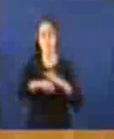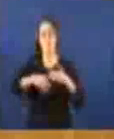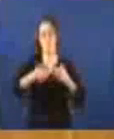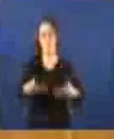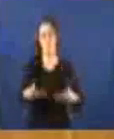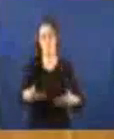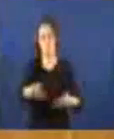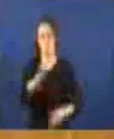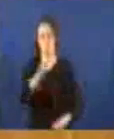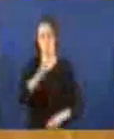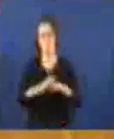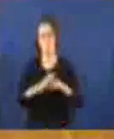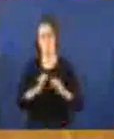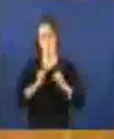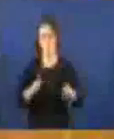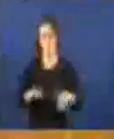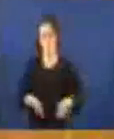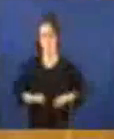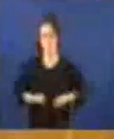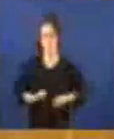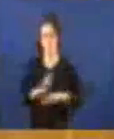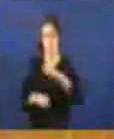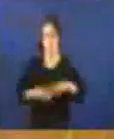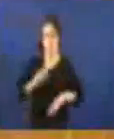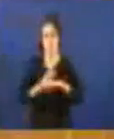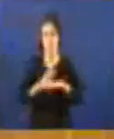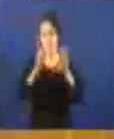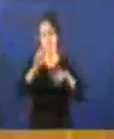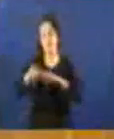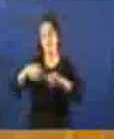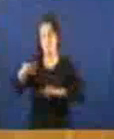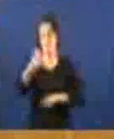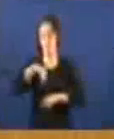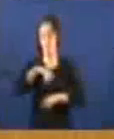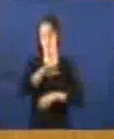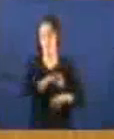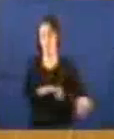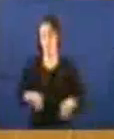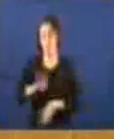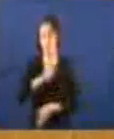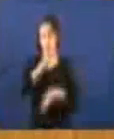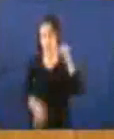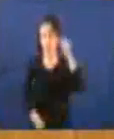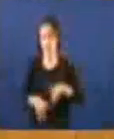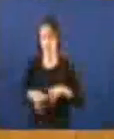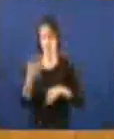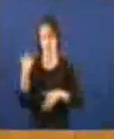que la chamou neste arranque de legislatura, sete meses despois das eleccións ceroradas,